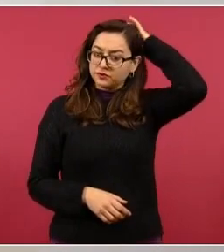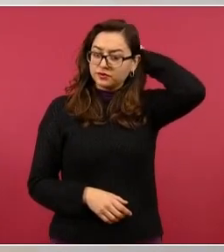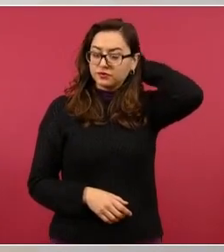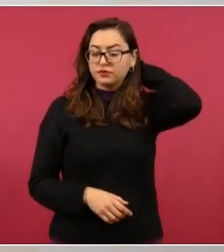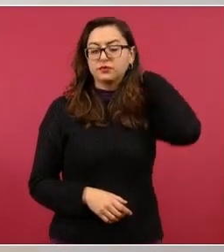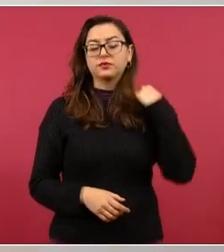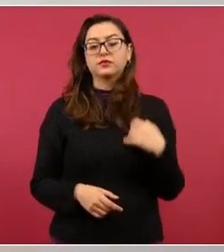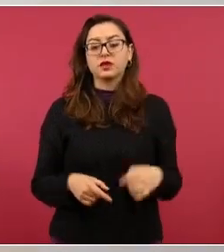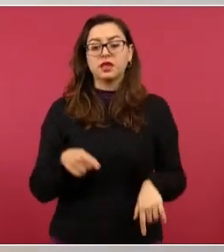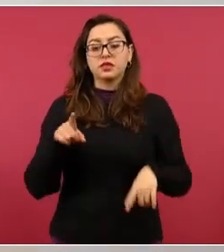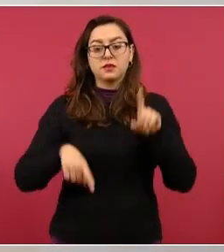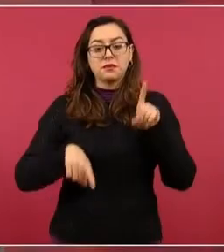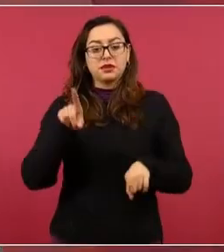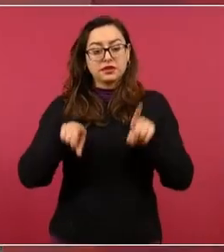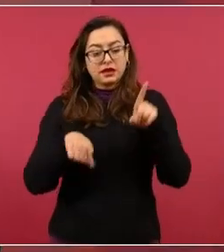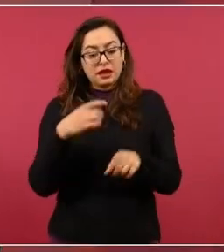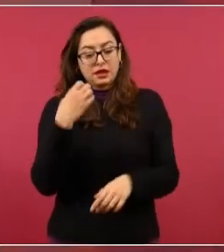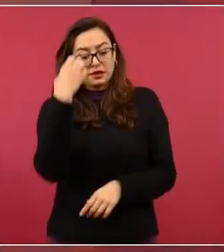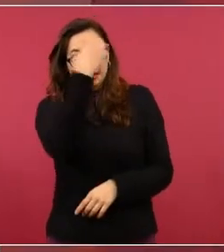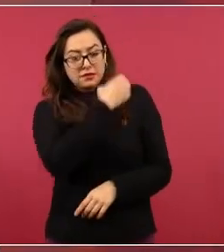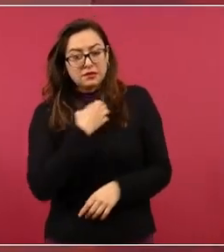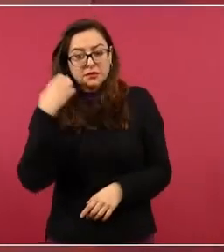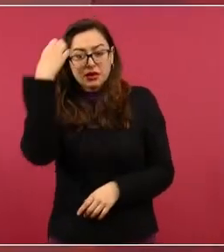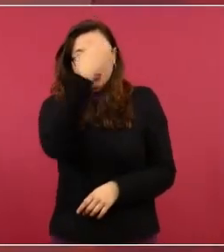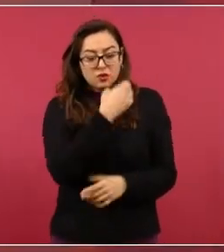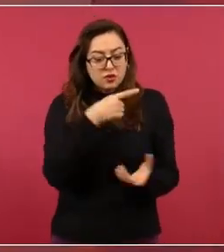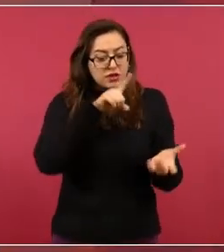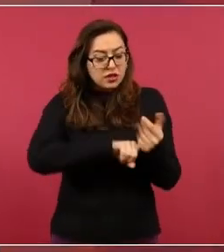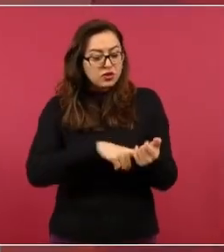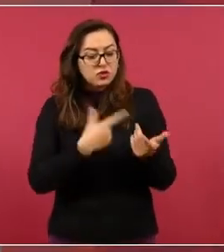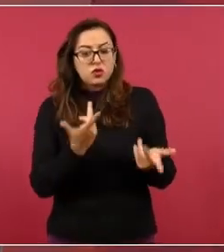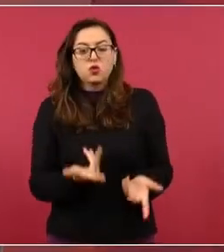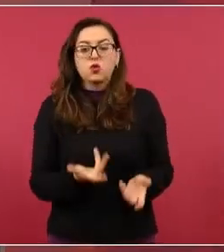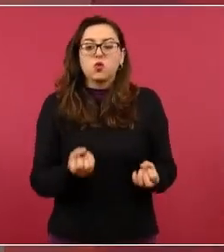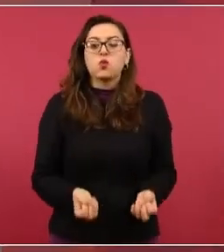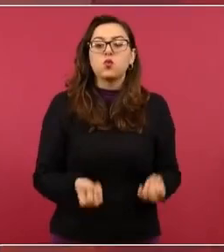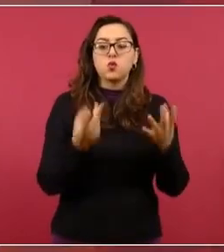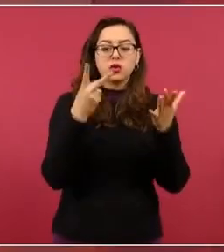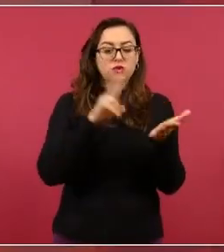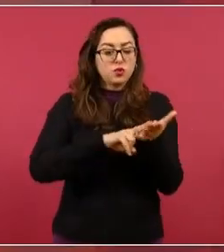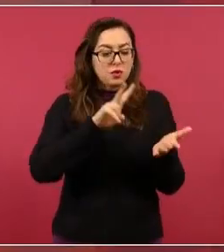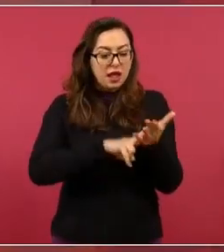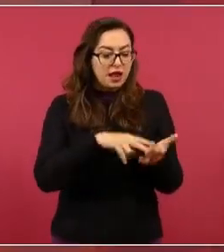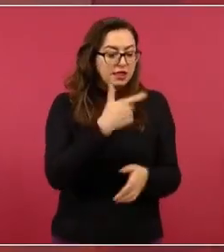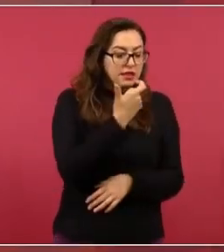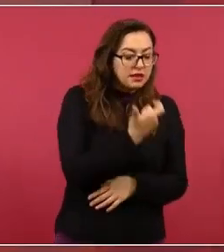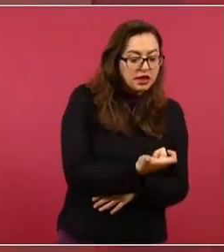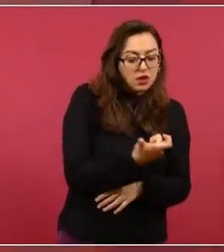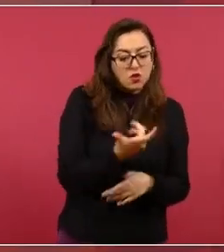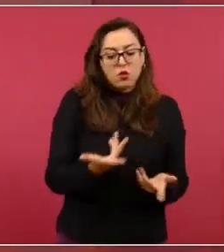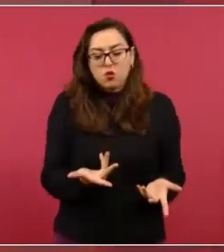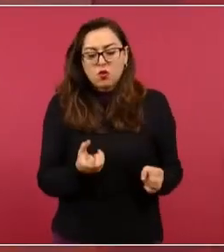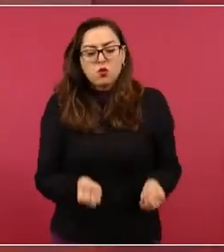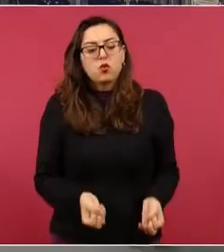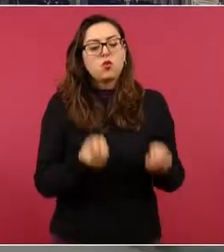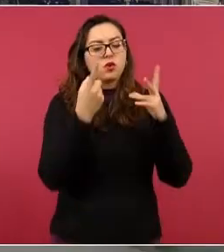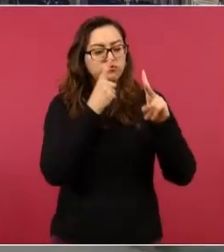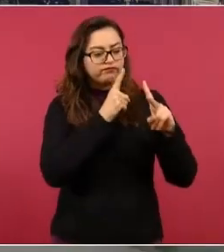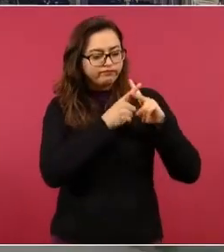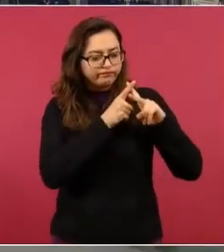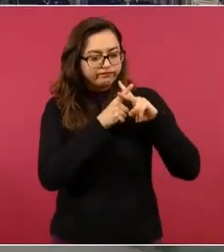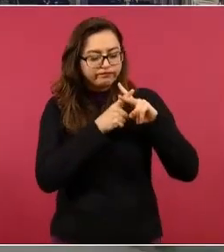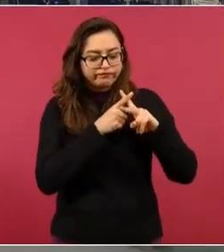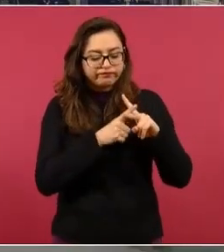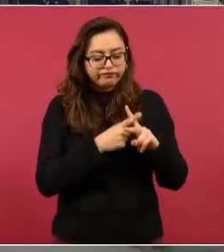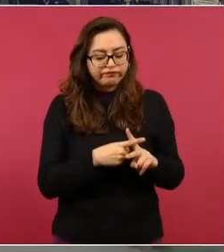del avalúo intervienen empresas que se dedican a esto y hacen la evaluación